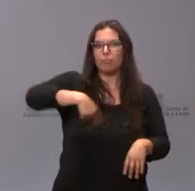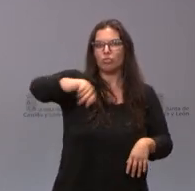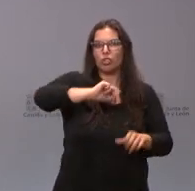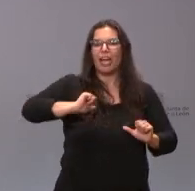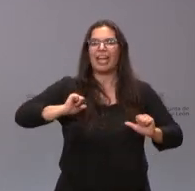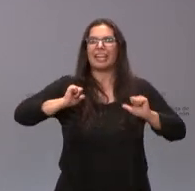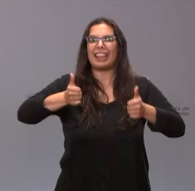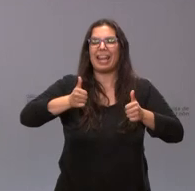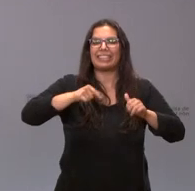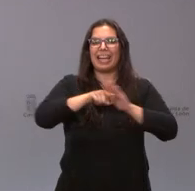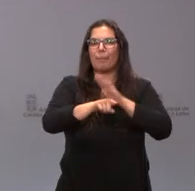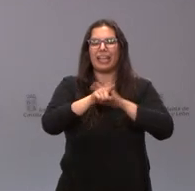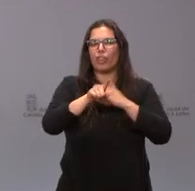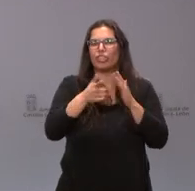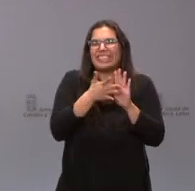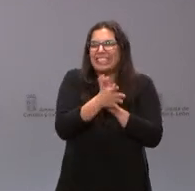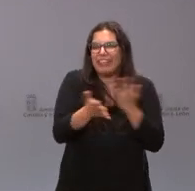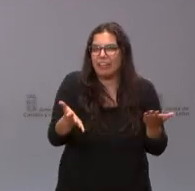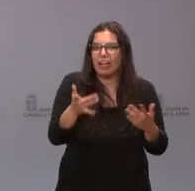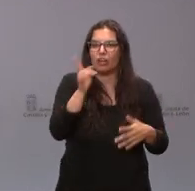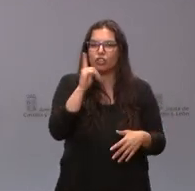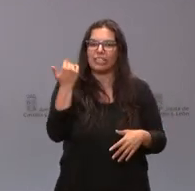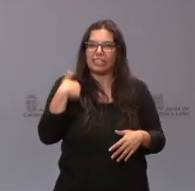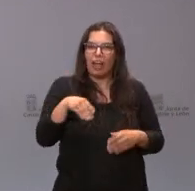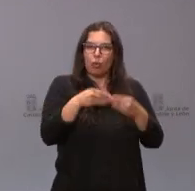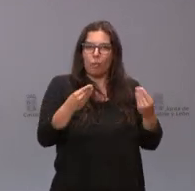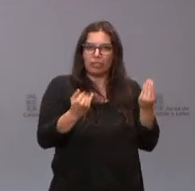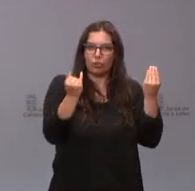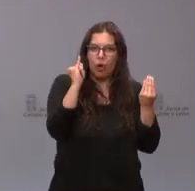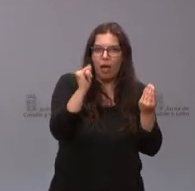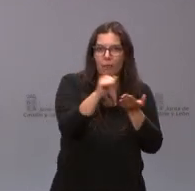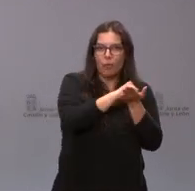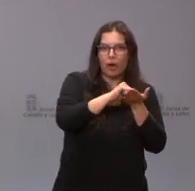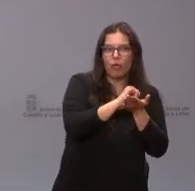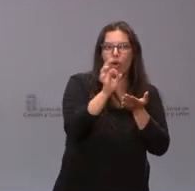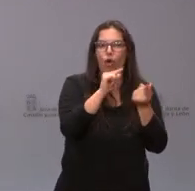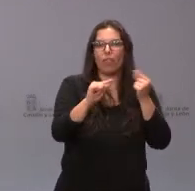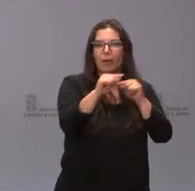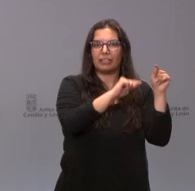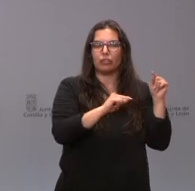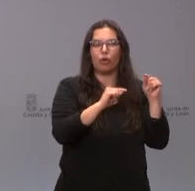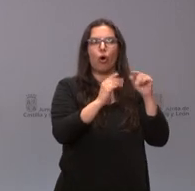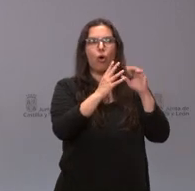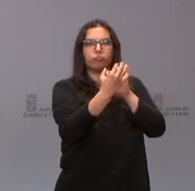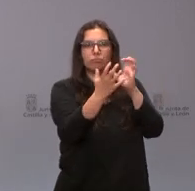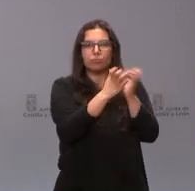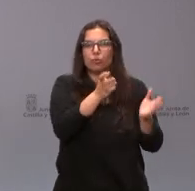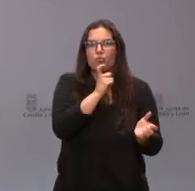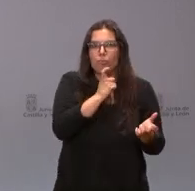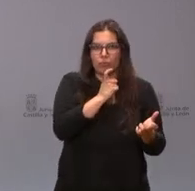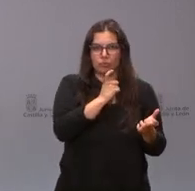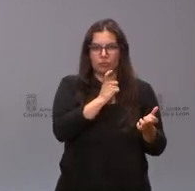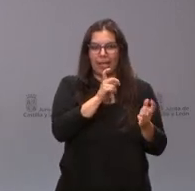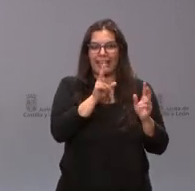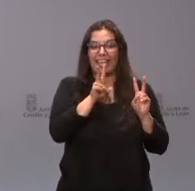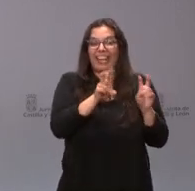tramitación? No sé si se han sentado. Hay un primer documento. Están discutiendo, están consensuando. ¿Qué es ese